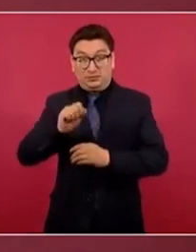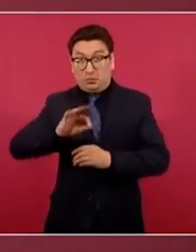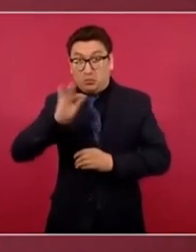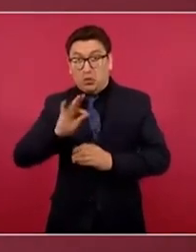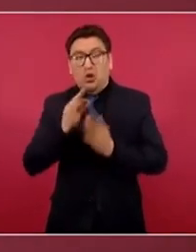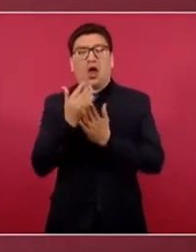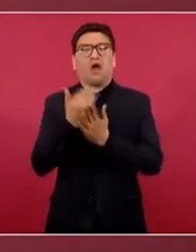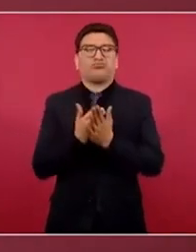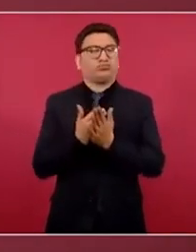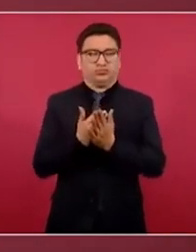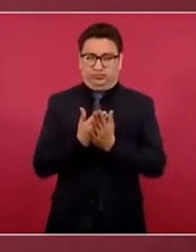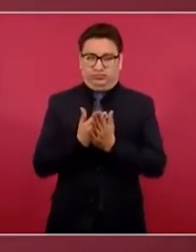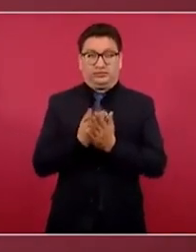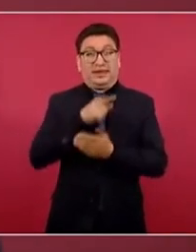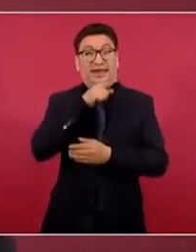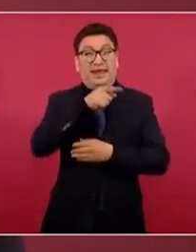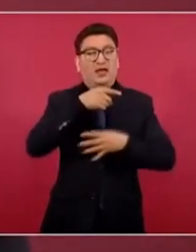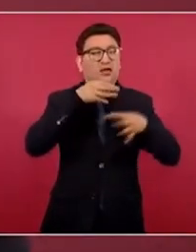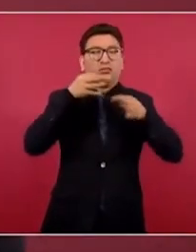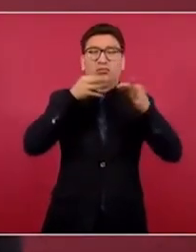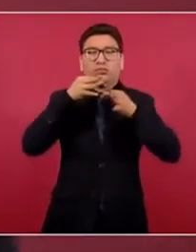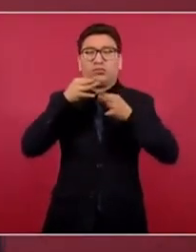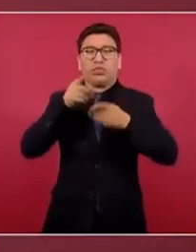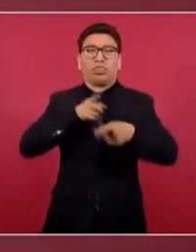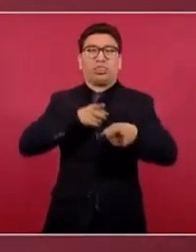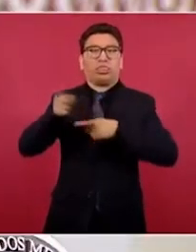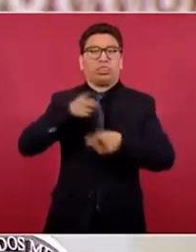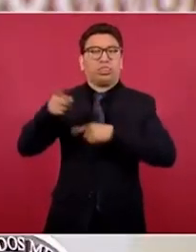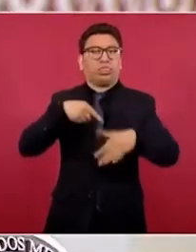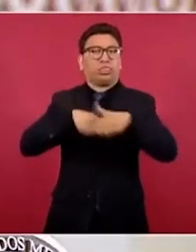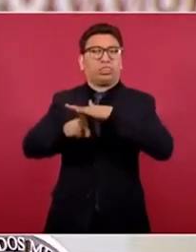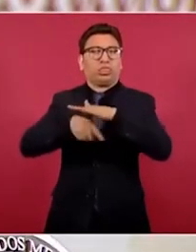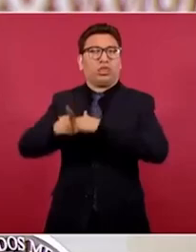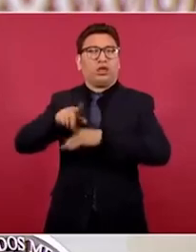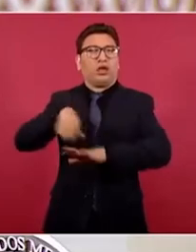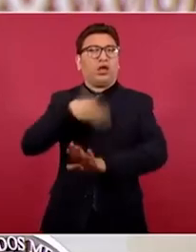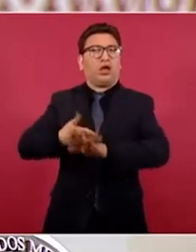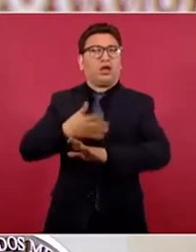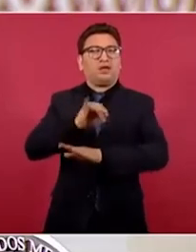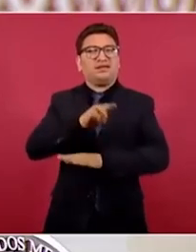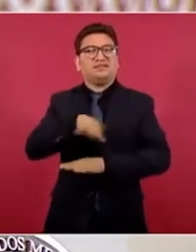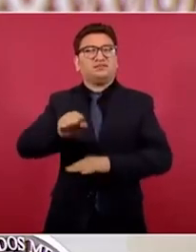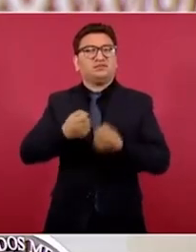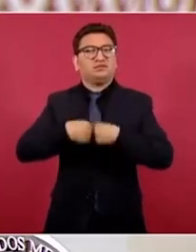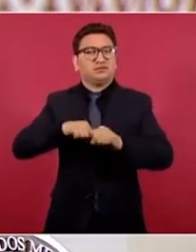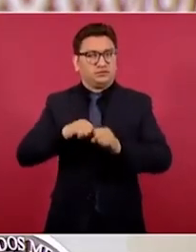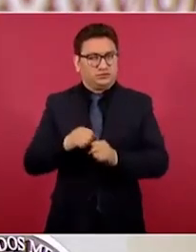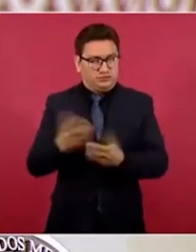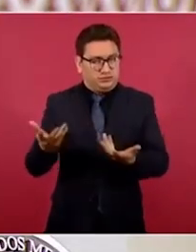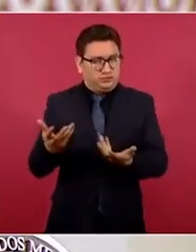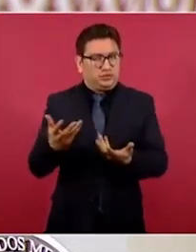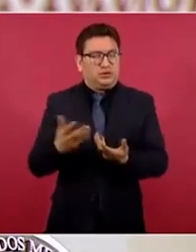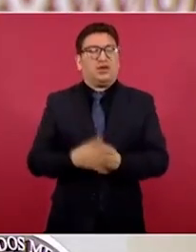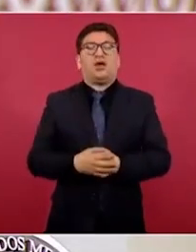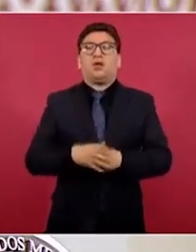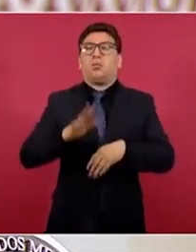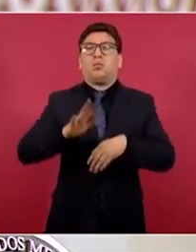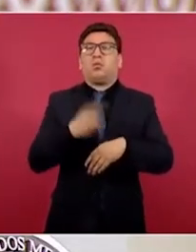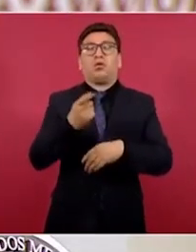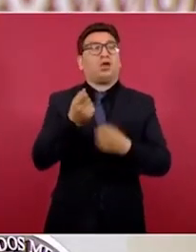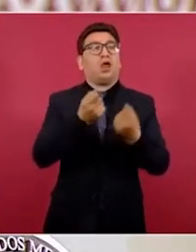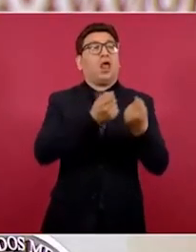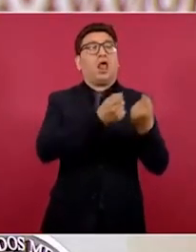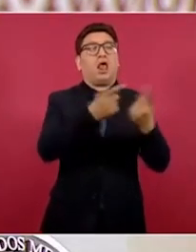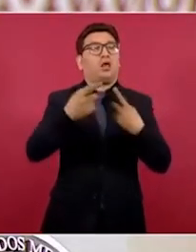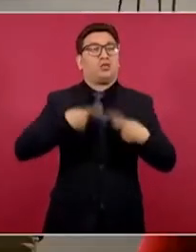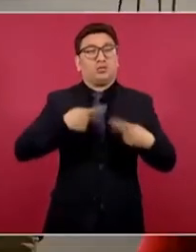El reportaje calumnia al IMSS y busca hacer creer que mientras hay gente que necesita atención